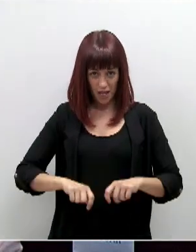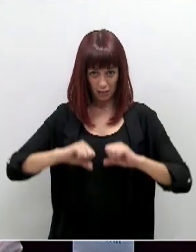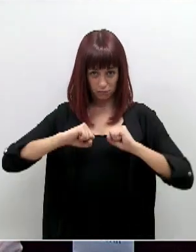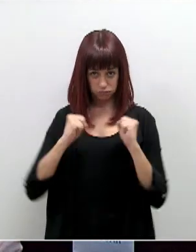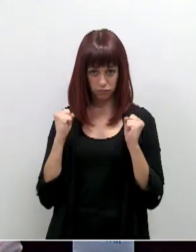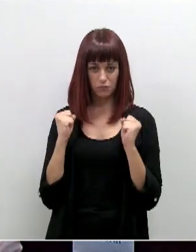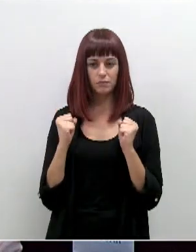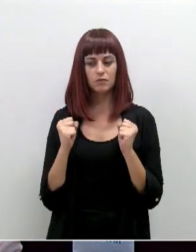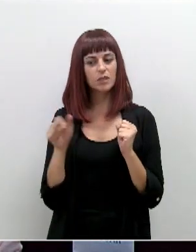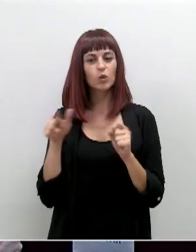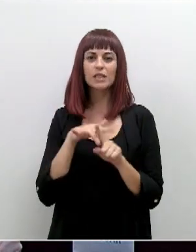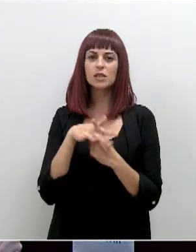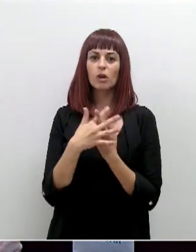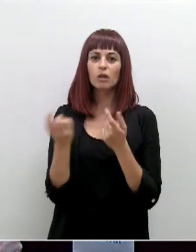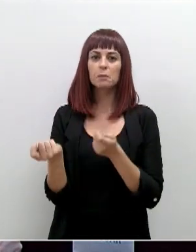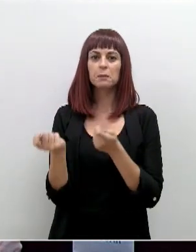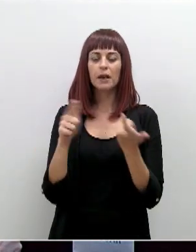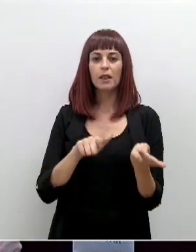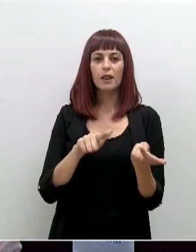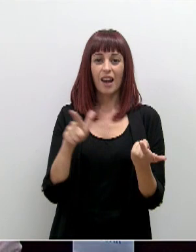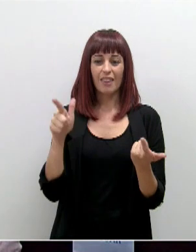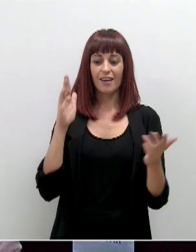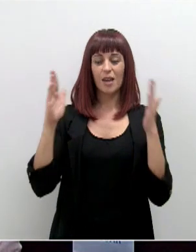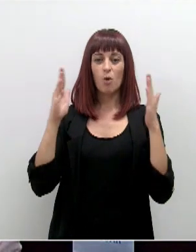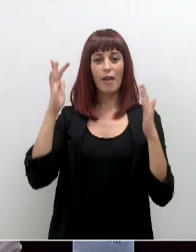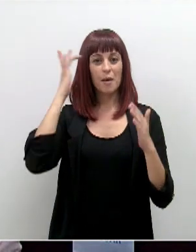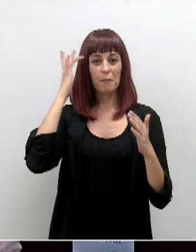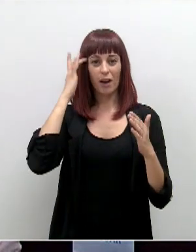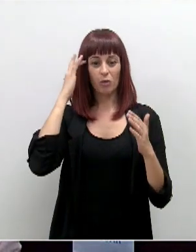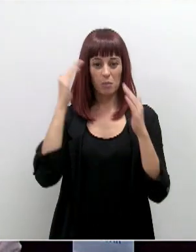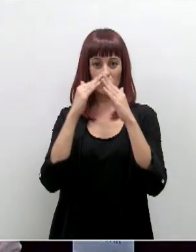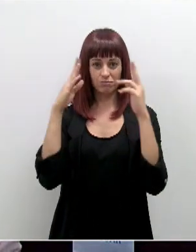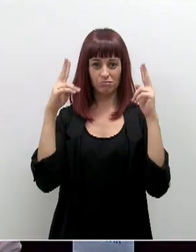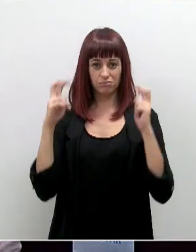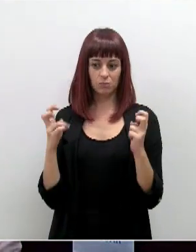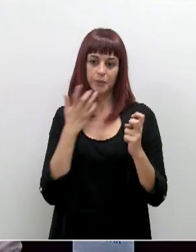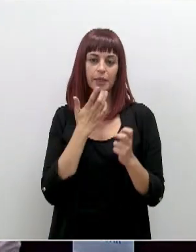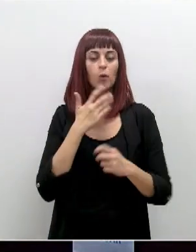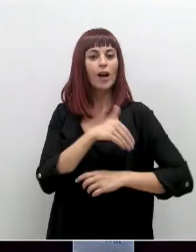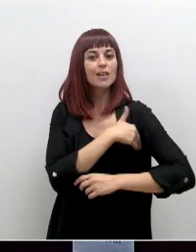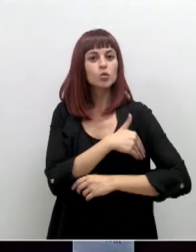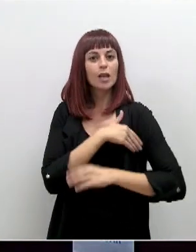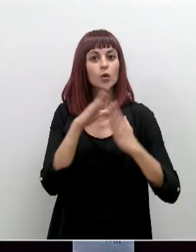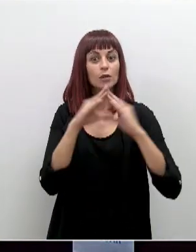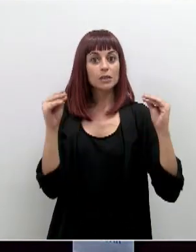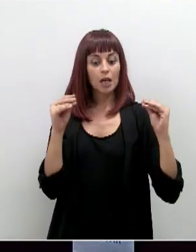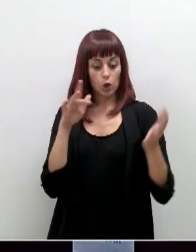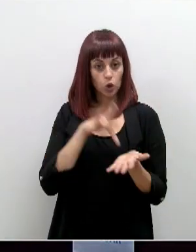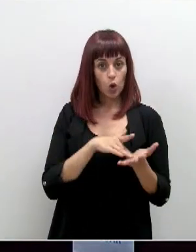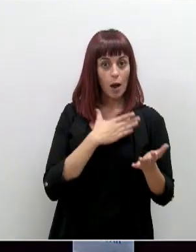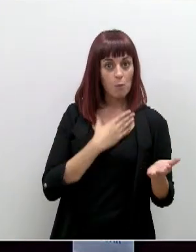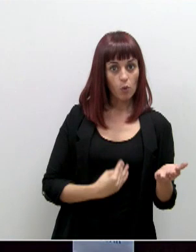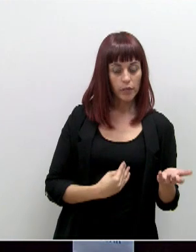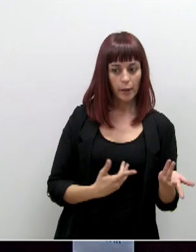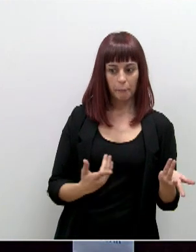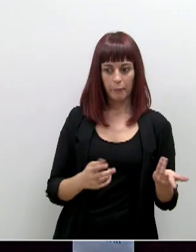parecida a la del gran confinamiento de marzo y es los estudiantes universitarios que están aquí en la región de Murcia y, a